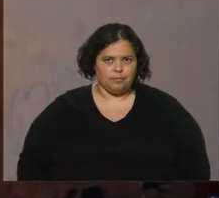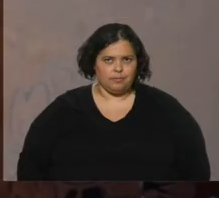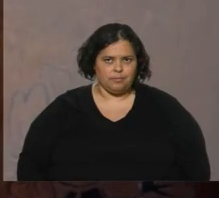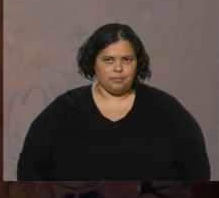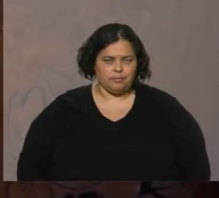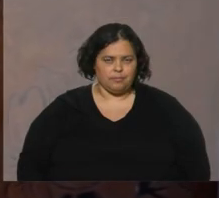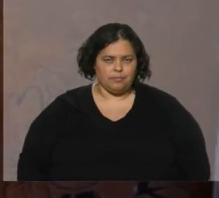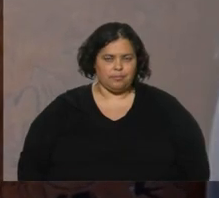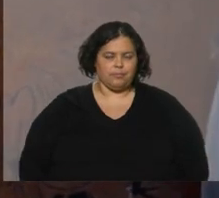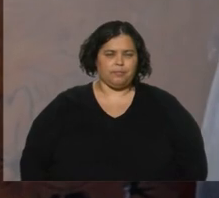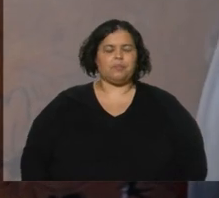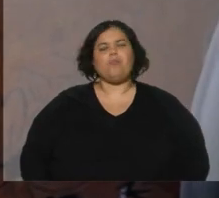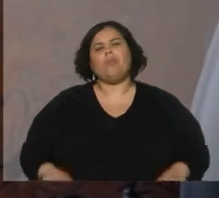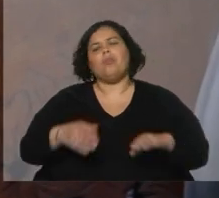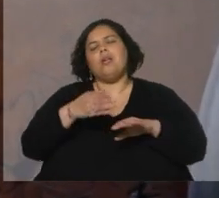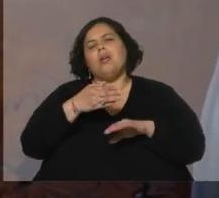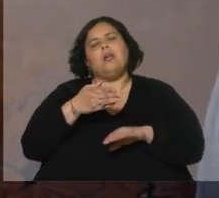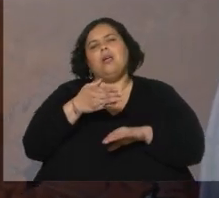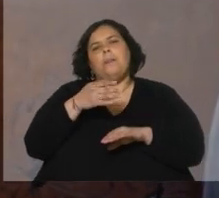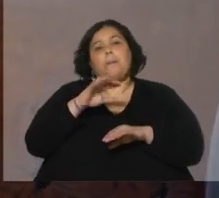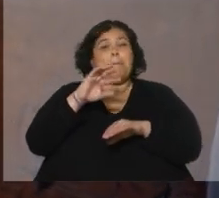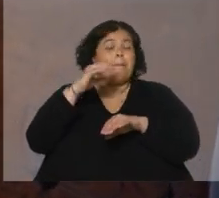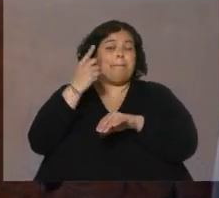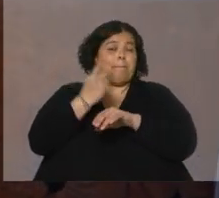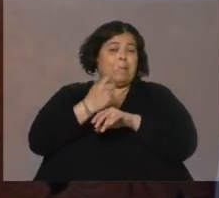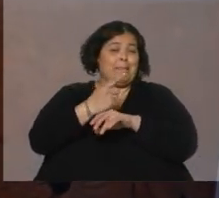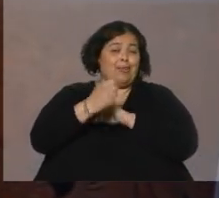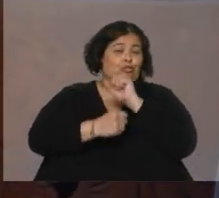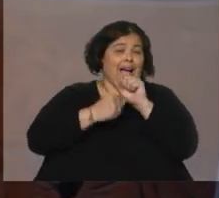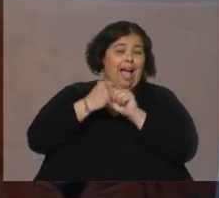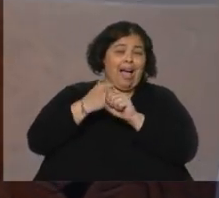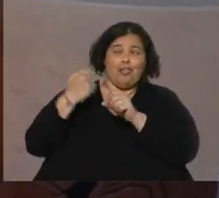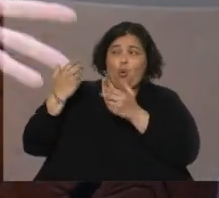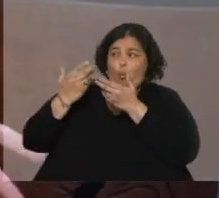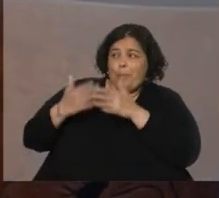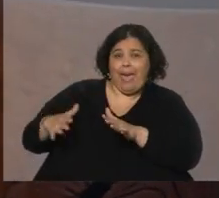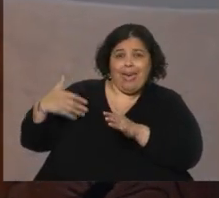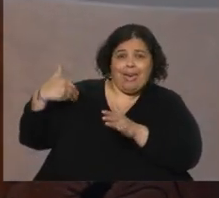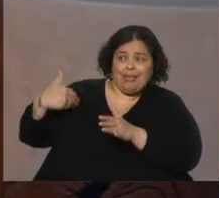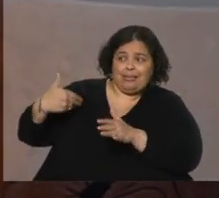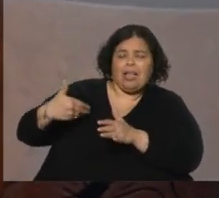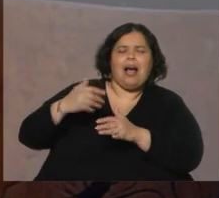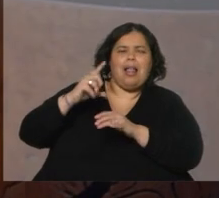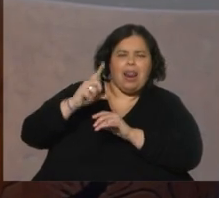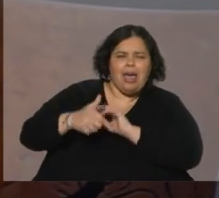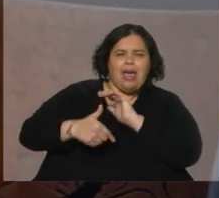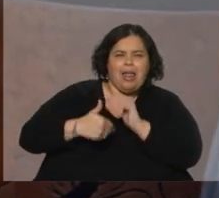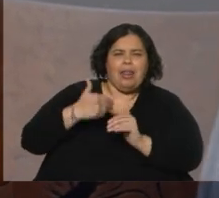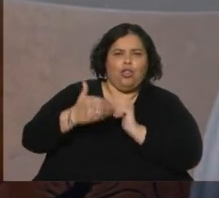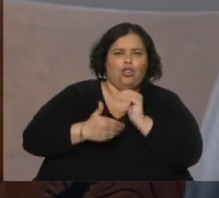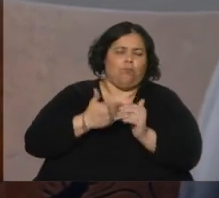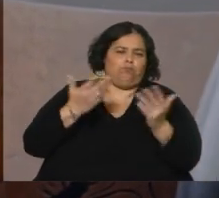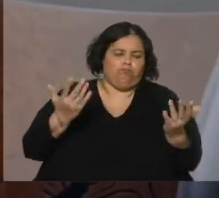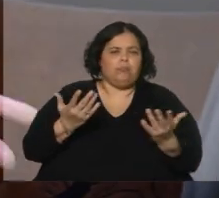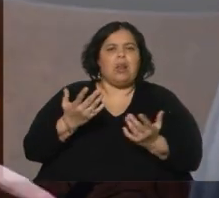En esos primeros años fue todo como bastante lento, se estaban generando, digamos, los marcos para poder establecer lo que podría llamarse